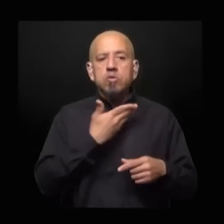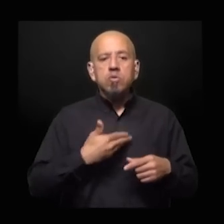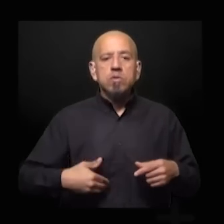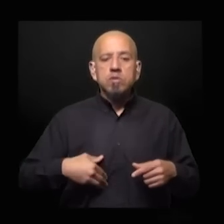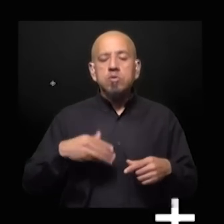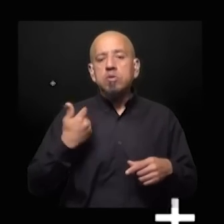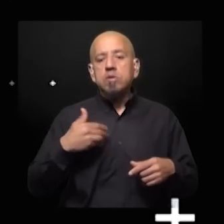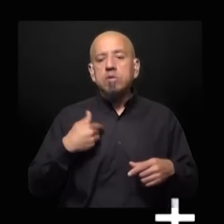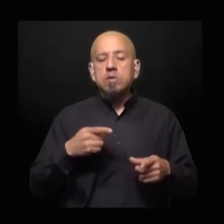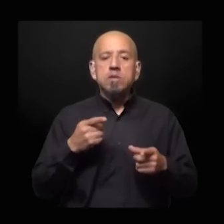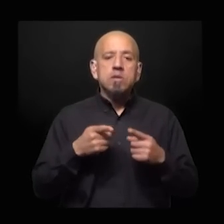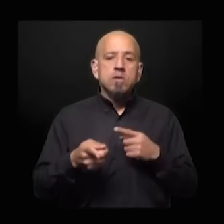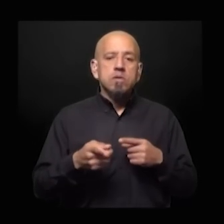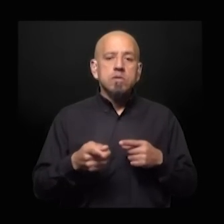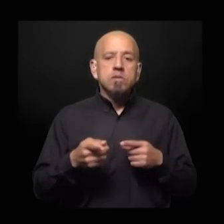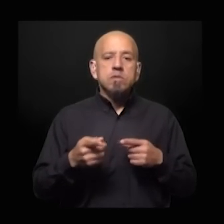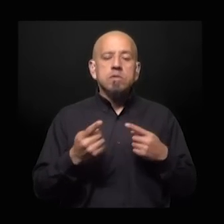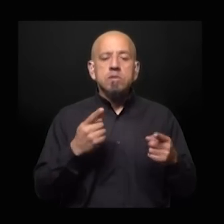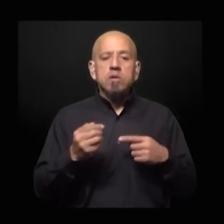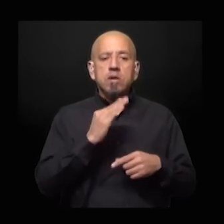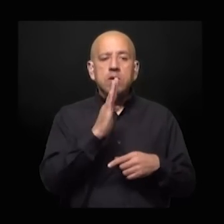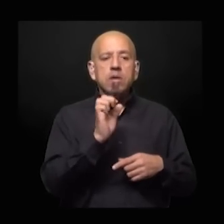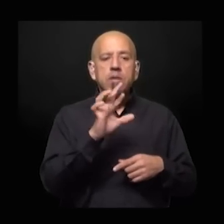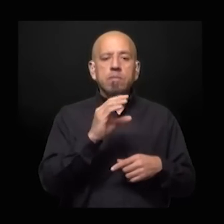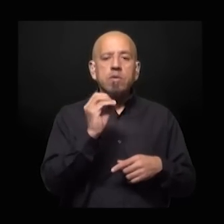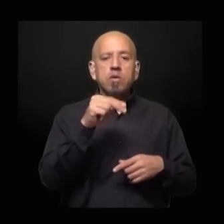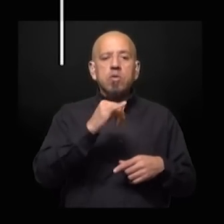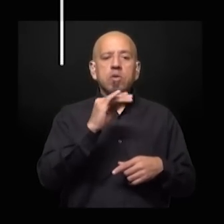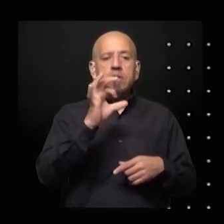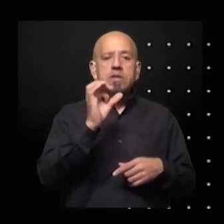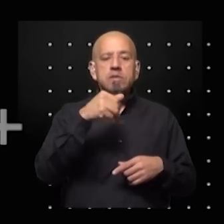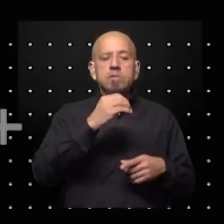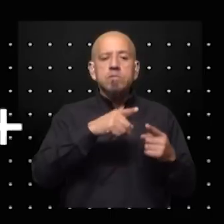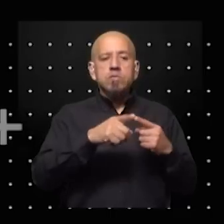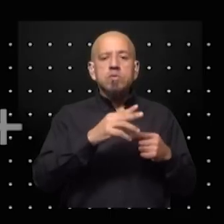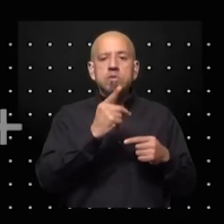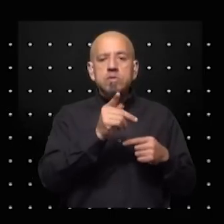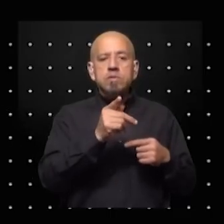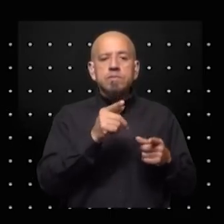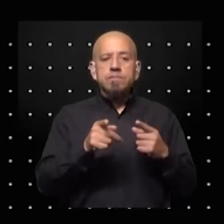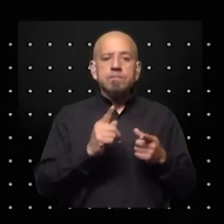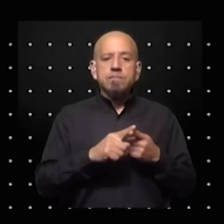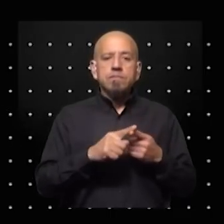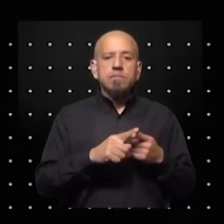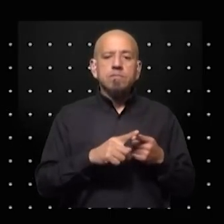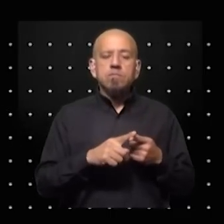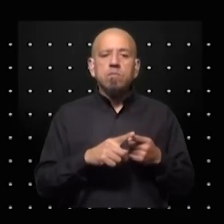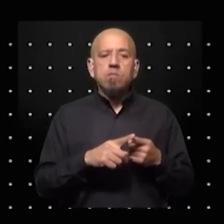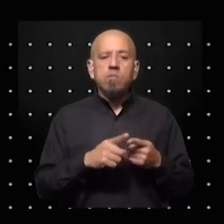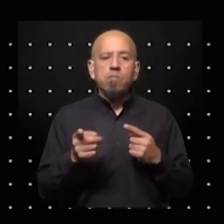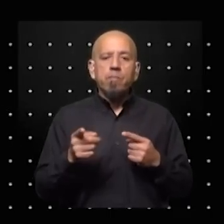Argentina se han repartido entre el peronismo kirchnerista que ha gobernado los